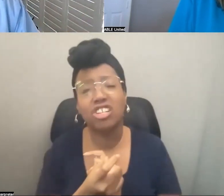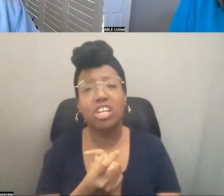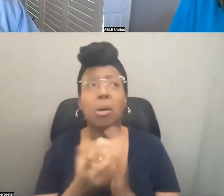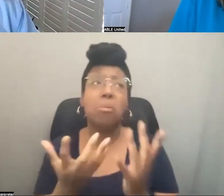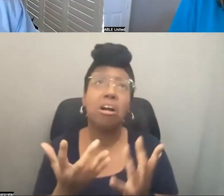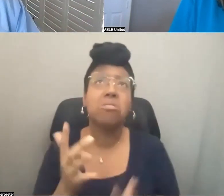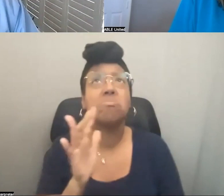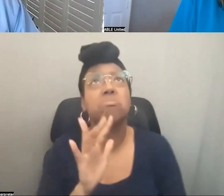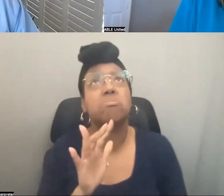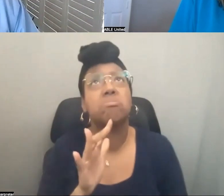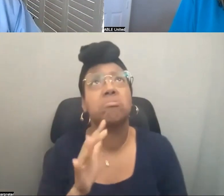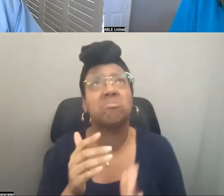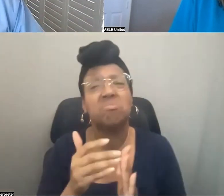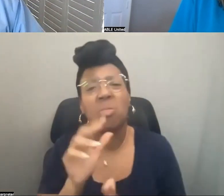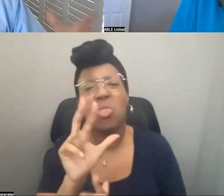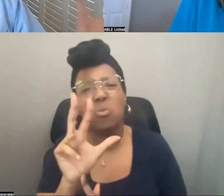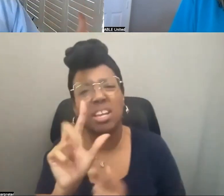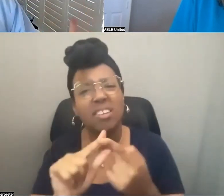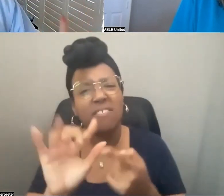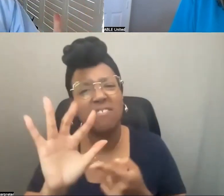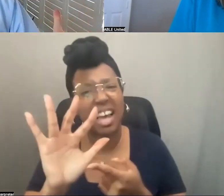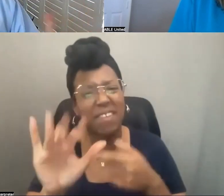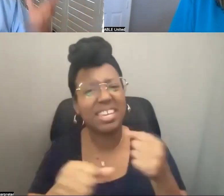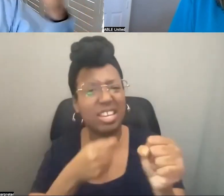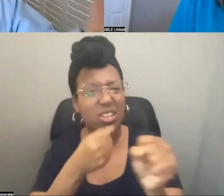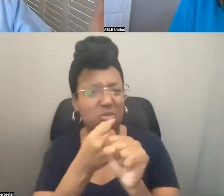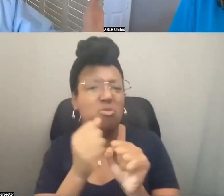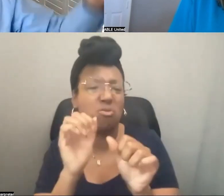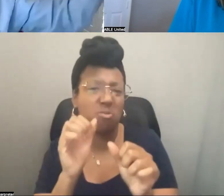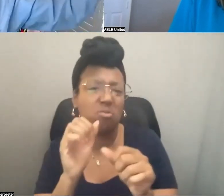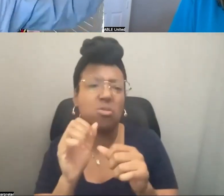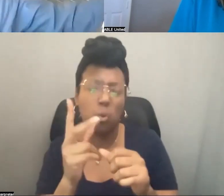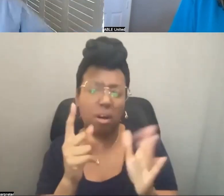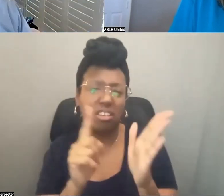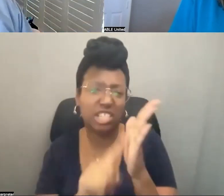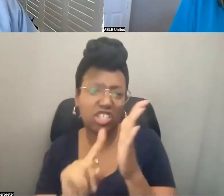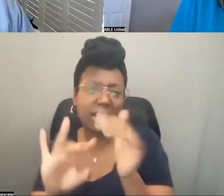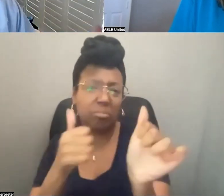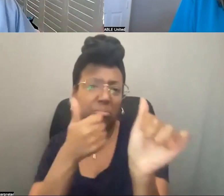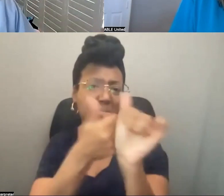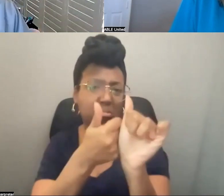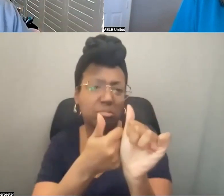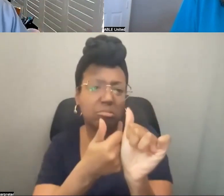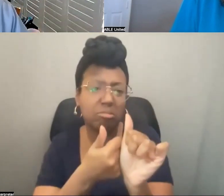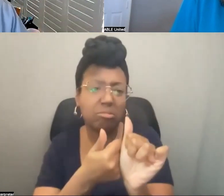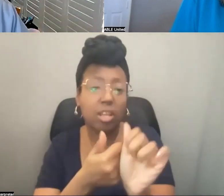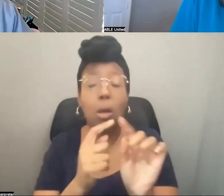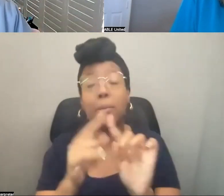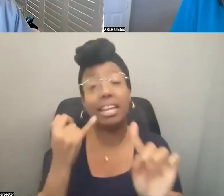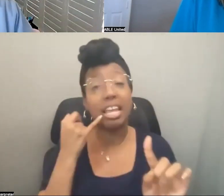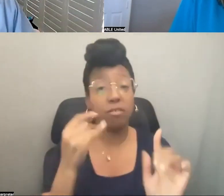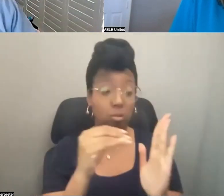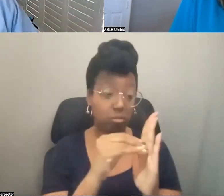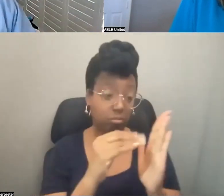grande, es importante revisarlo cada tres a cinco años. Dicho esto, si usted hizo el documento y el mes siguiente